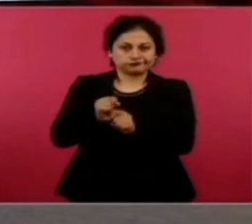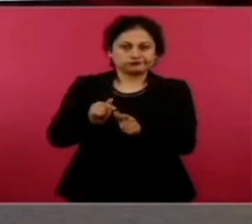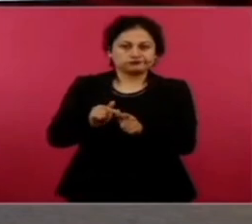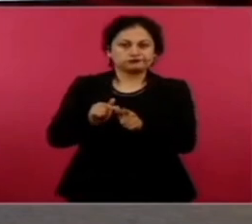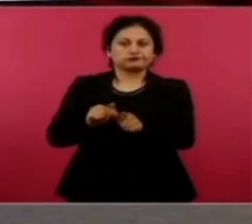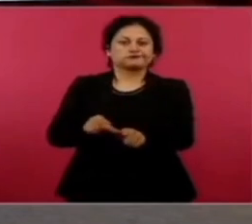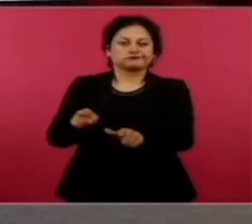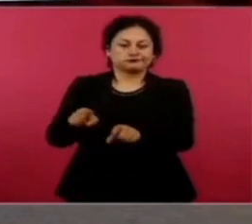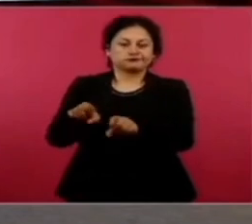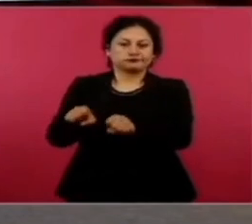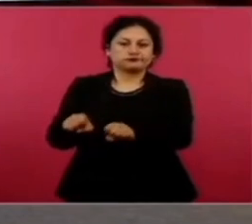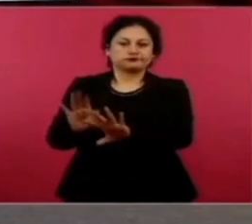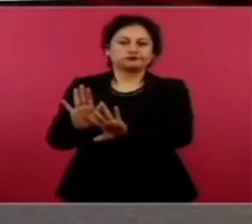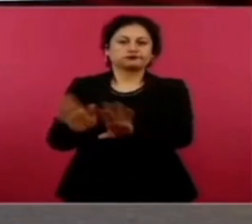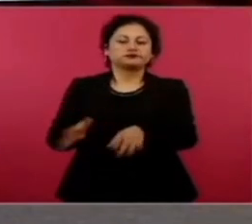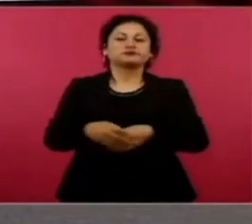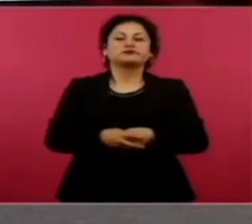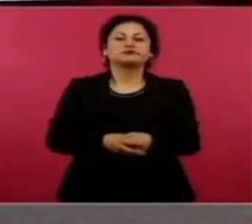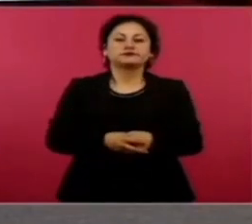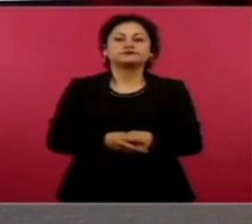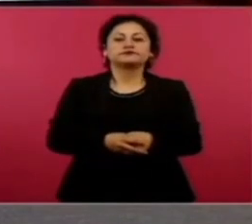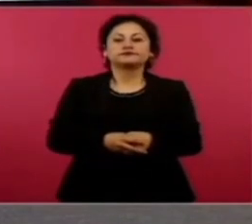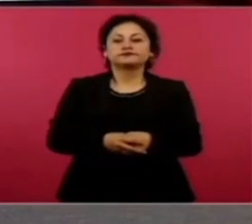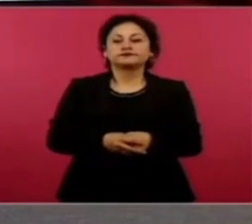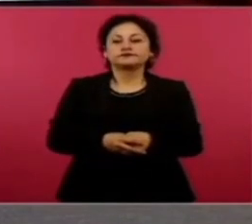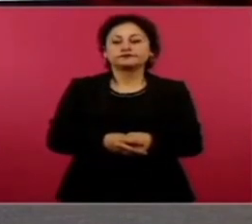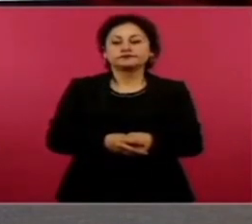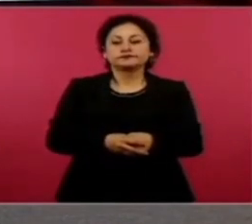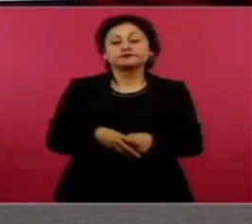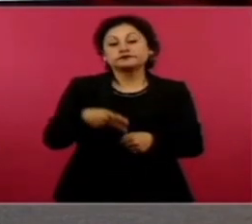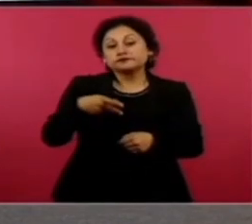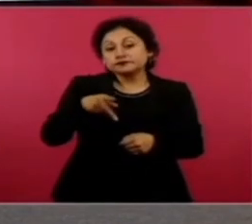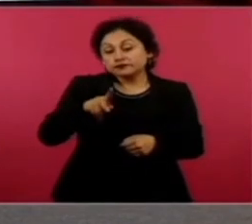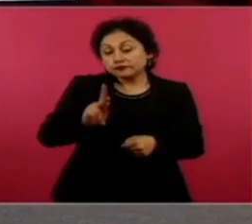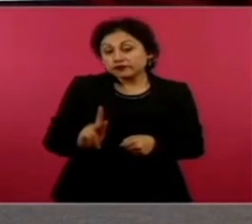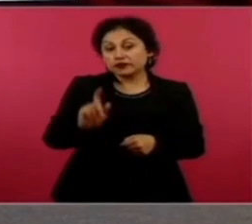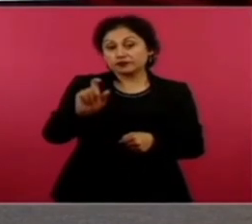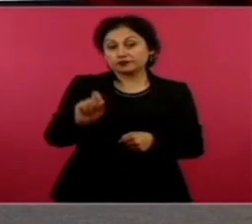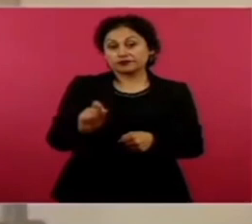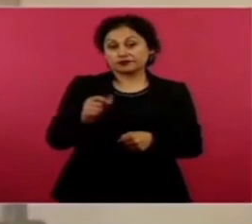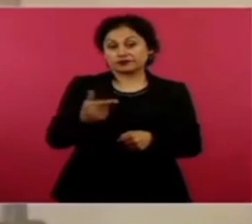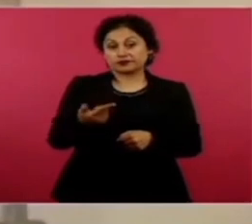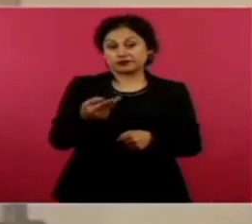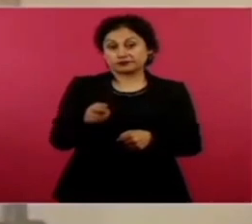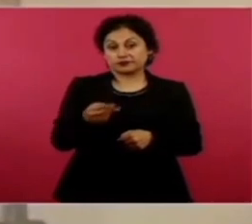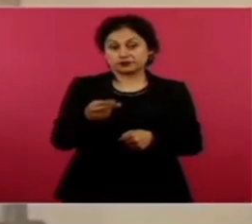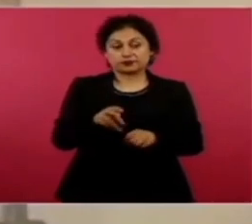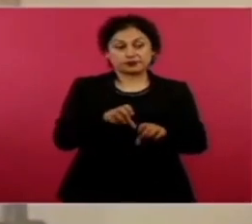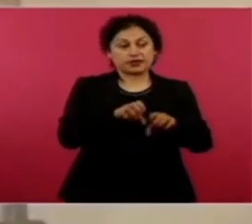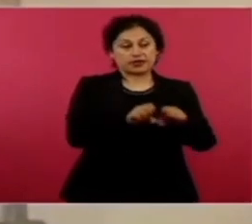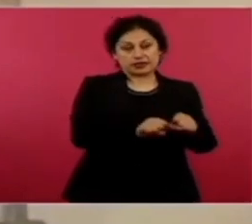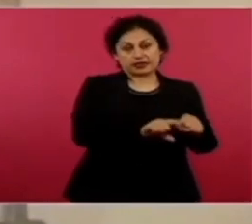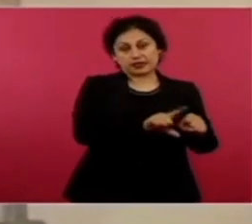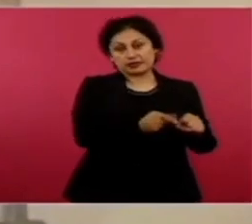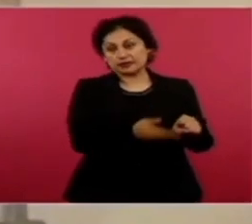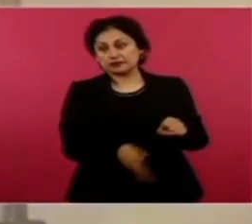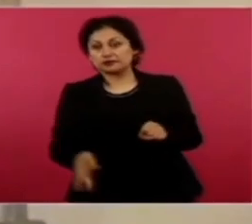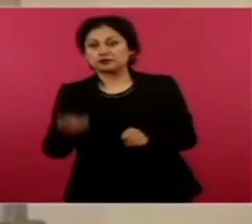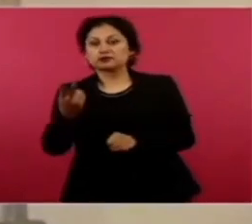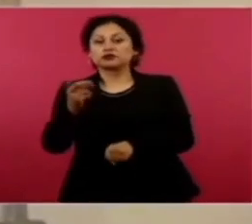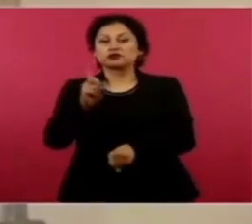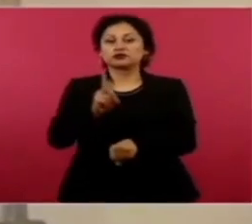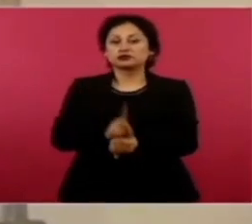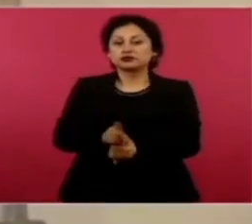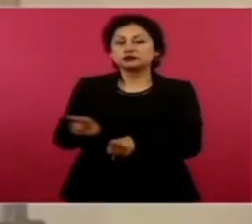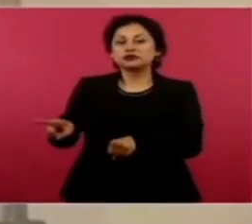General de República, con el apoyo del Ejército Mexicano y la Guardia Nacional, complementan una orden de cateo en tres inmuebles ubicados en Querétaro, estado